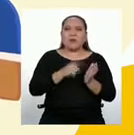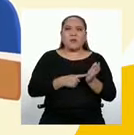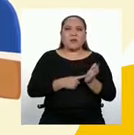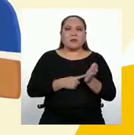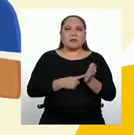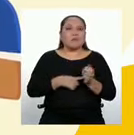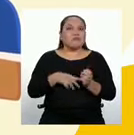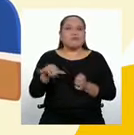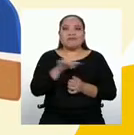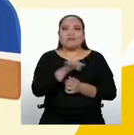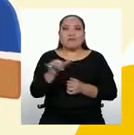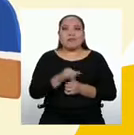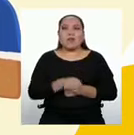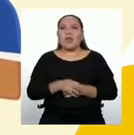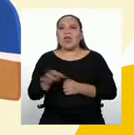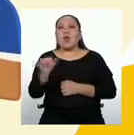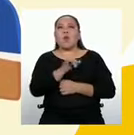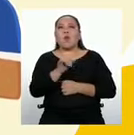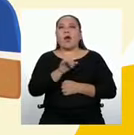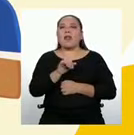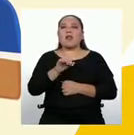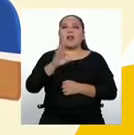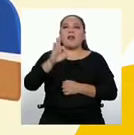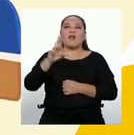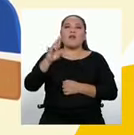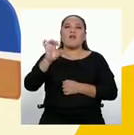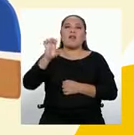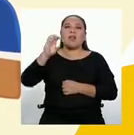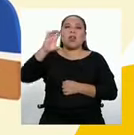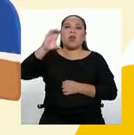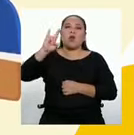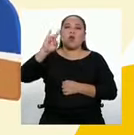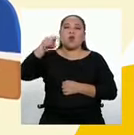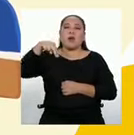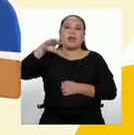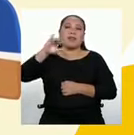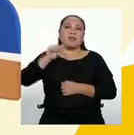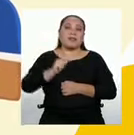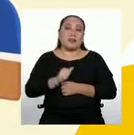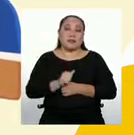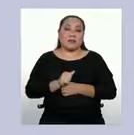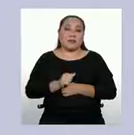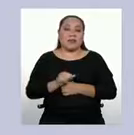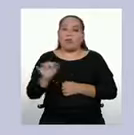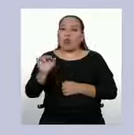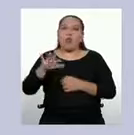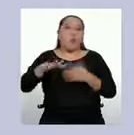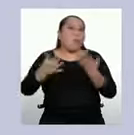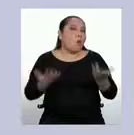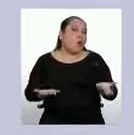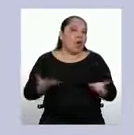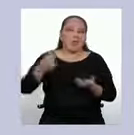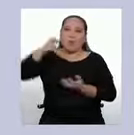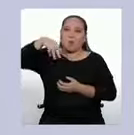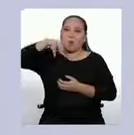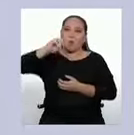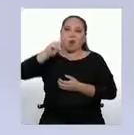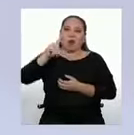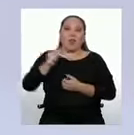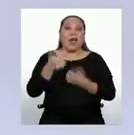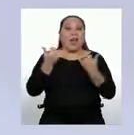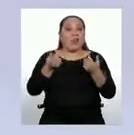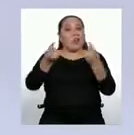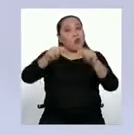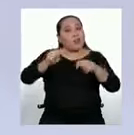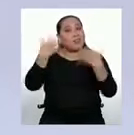frecuencia absoluta. Entonces, podemos decir que en este caso, no hay moda. Ahora, vamos a un corte